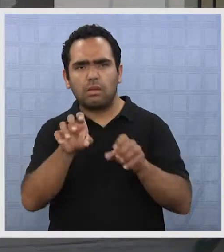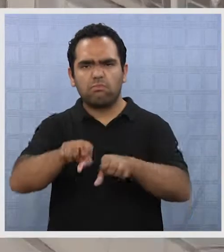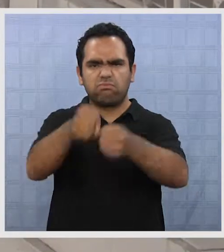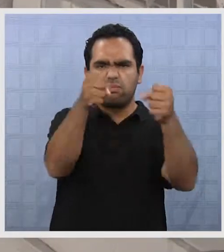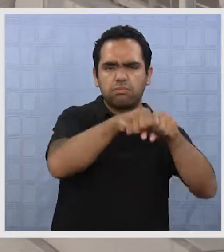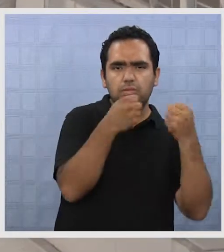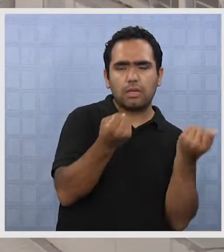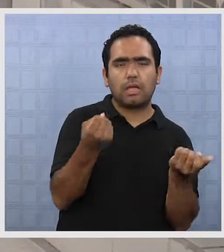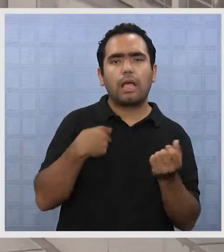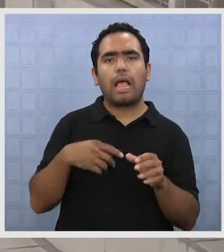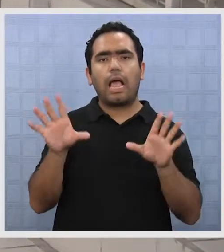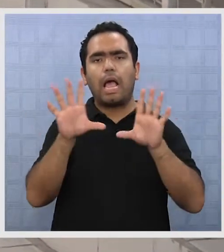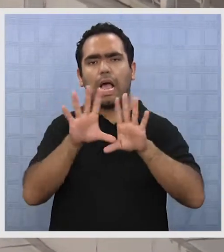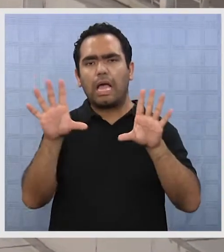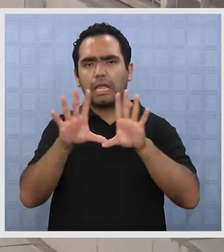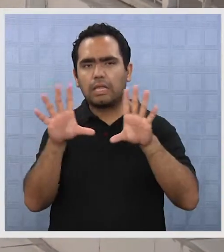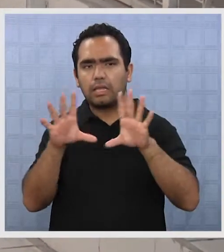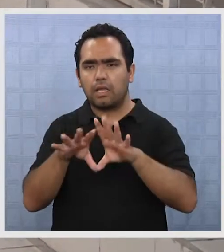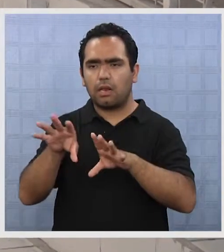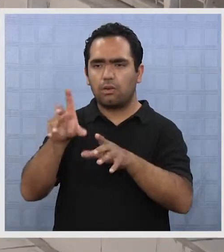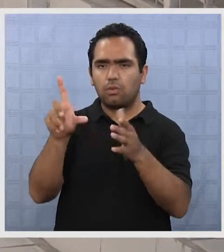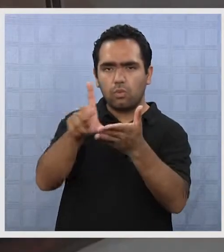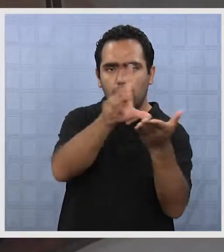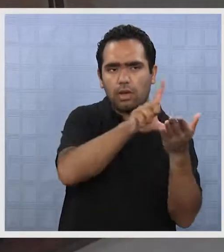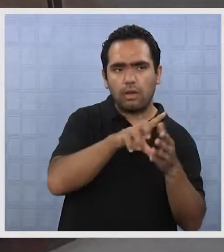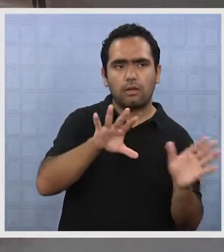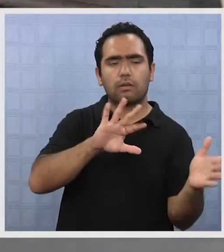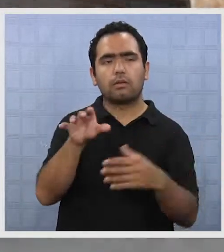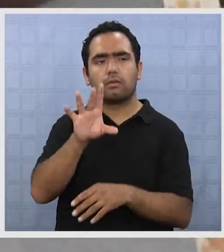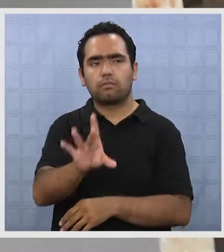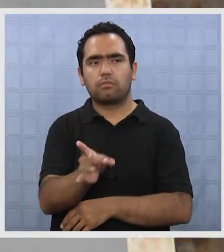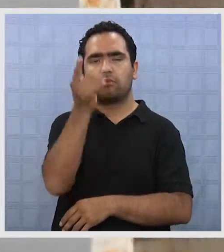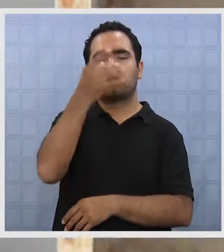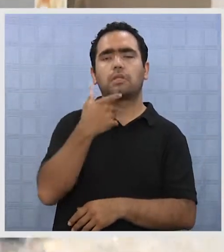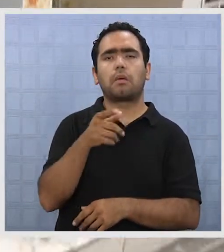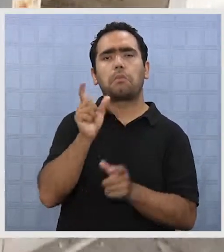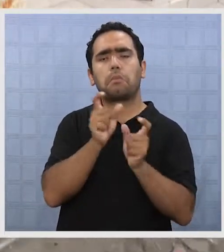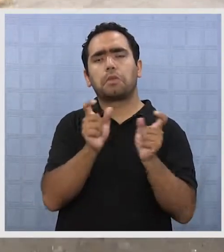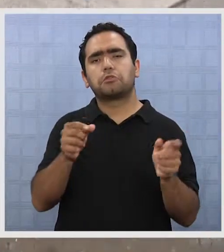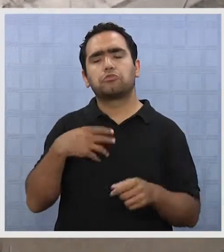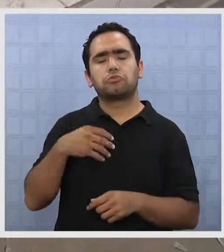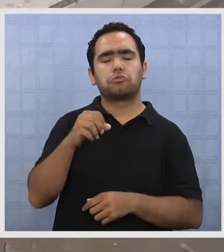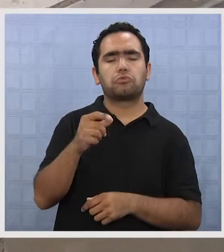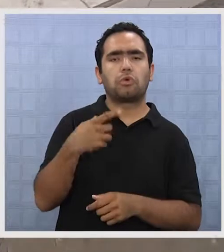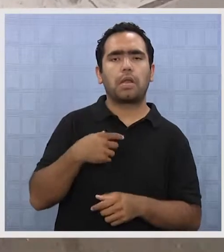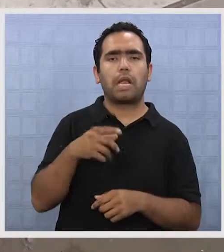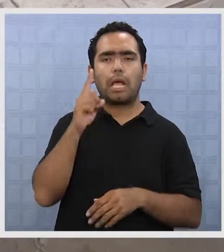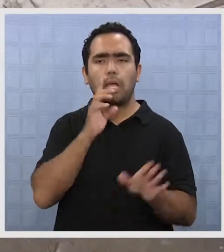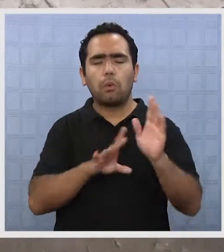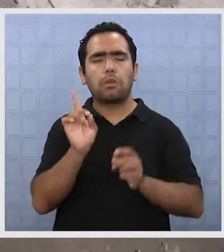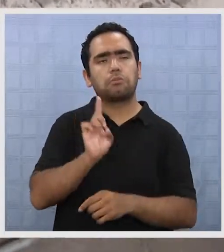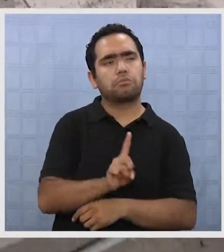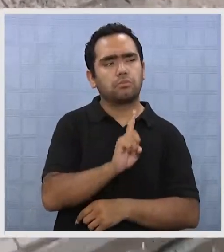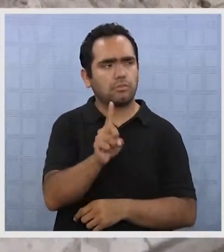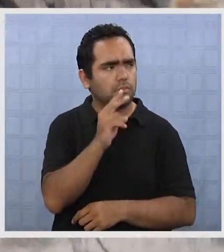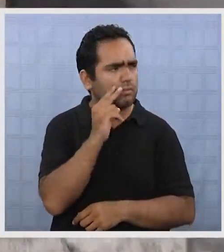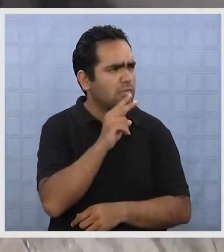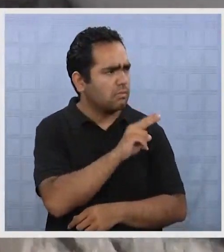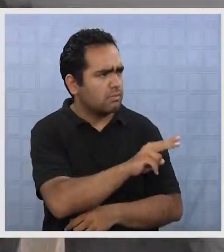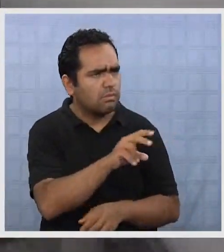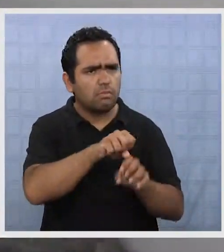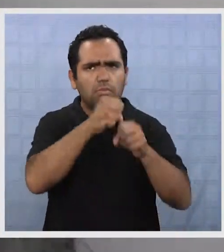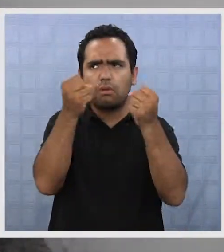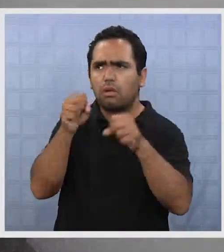afectó a más de 10 mausoleos, nichos y bóvedas quedó al descubierto luego que tras la ronda diaria, los serenos del lugar se percataron de losas,